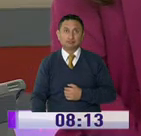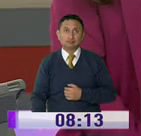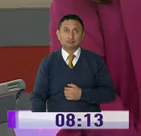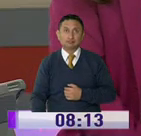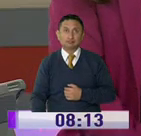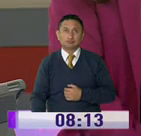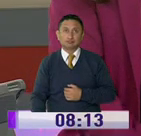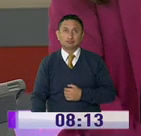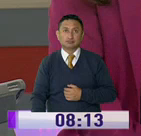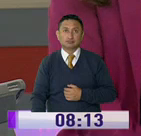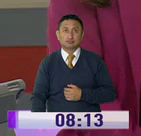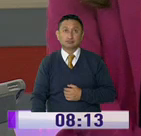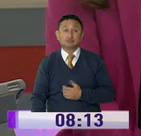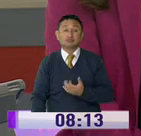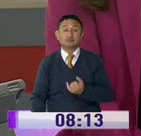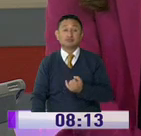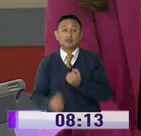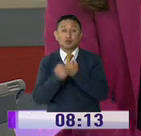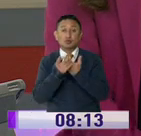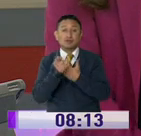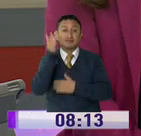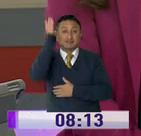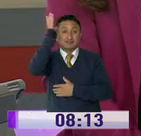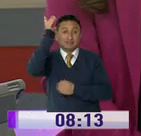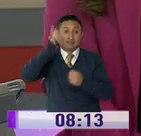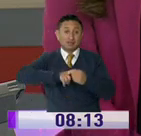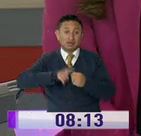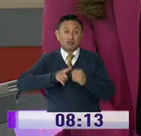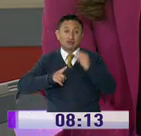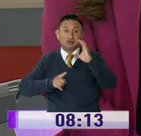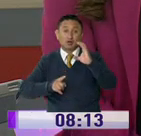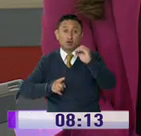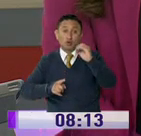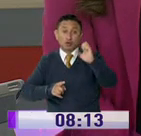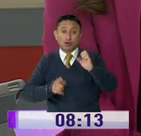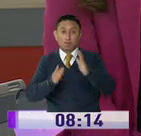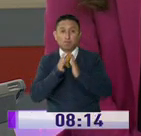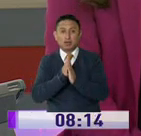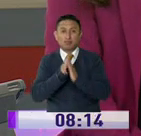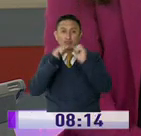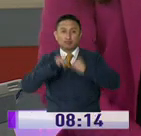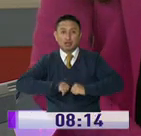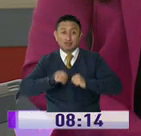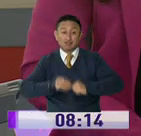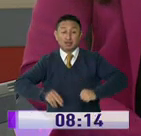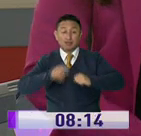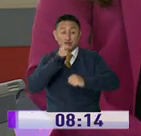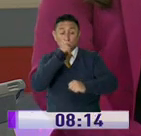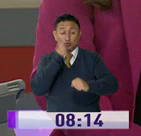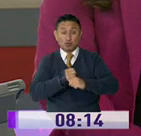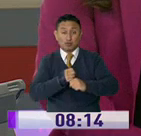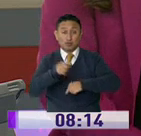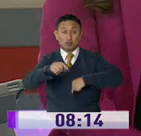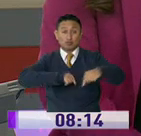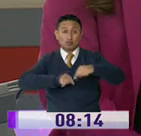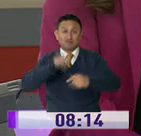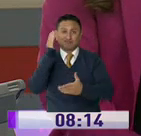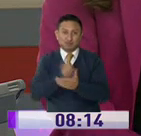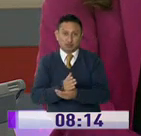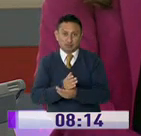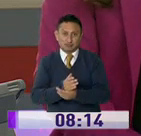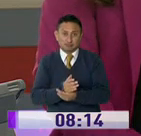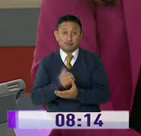Ahora les contamos que el alcalde de Quito, Jorge Yunda, hizo un pedido al COE Nacional para endurecer las medidas de restricción de movilidad en la ciudad.